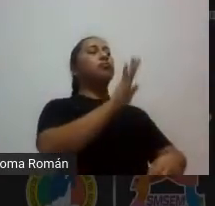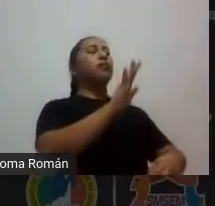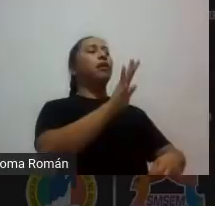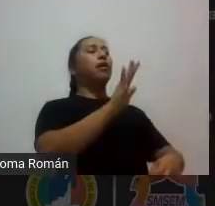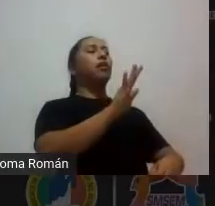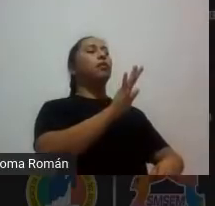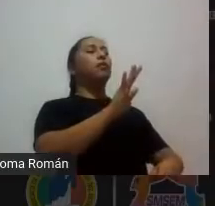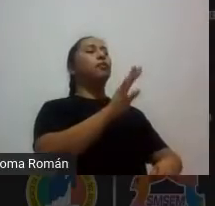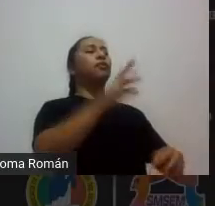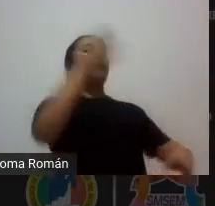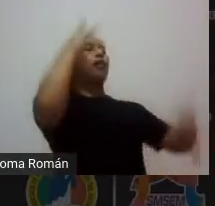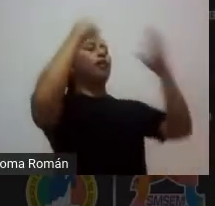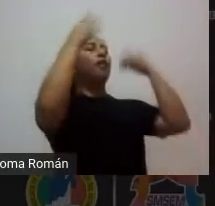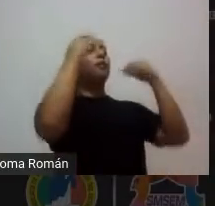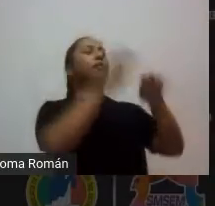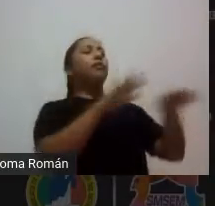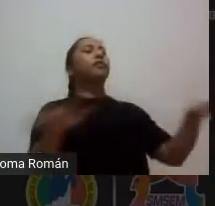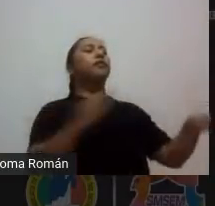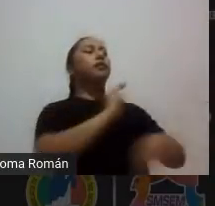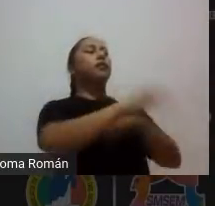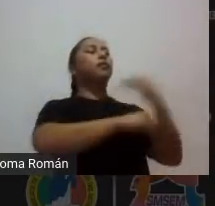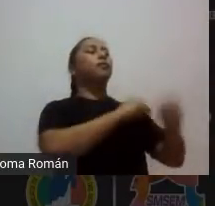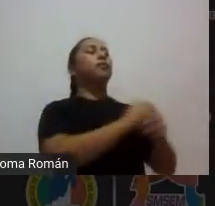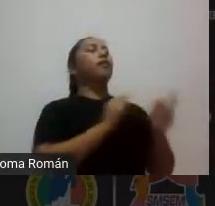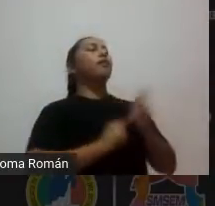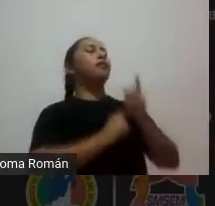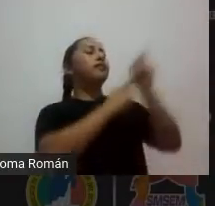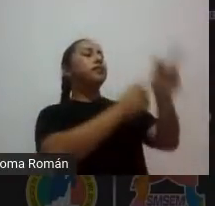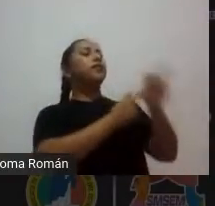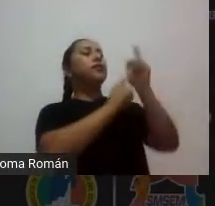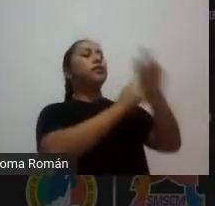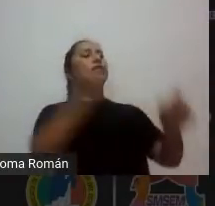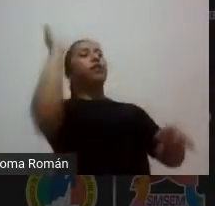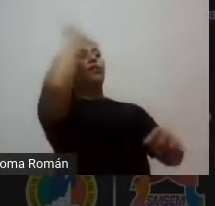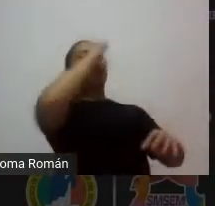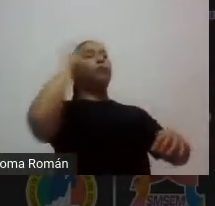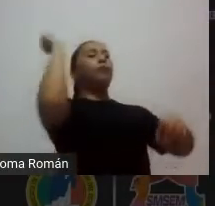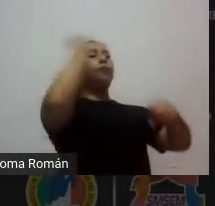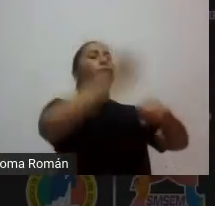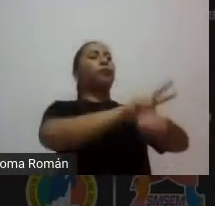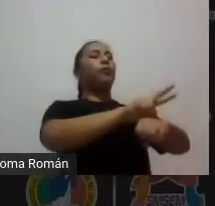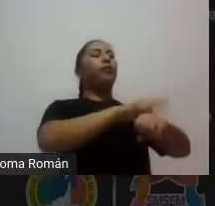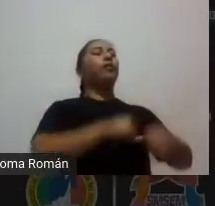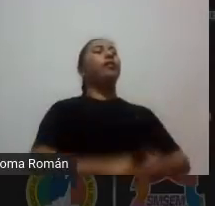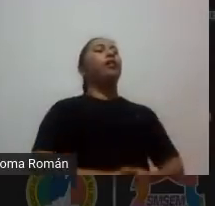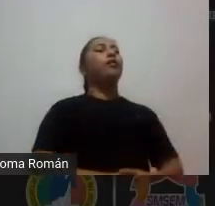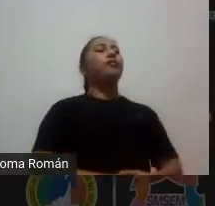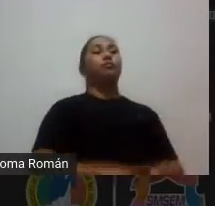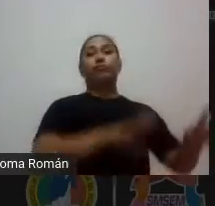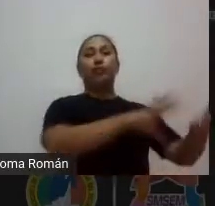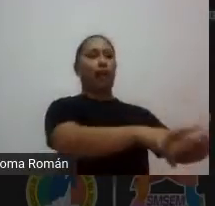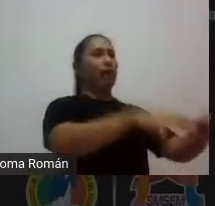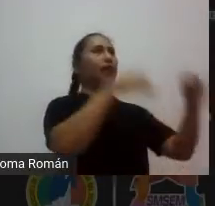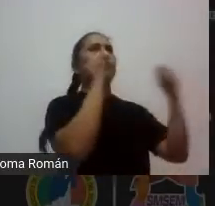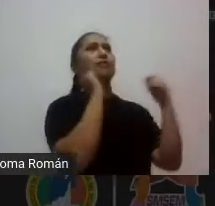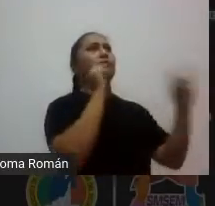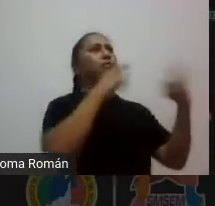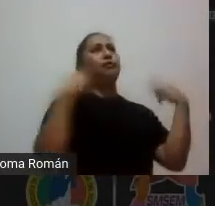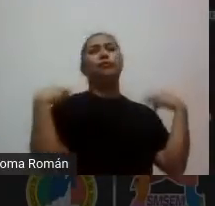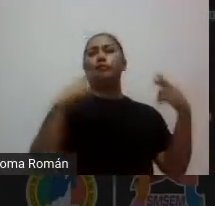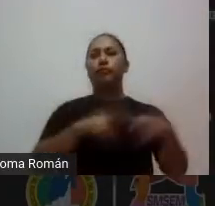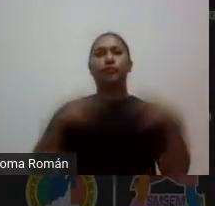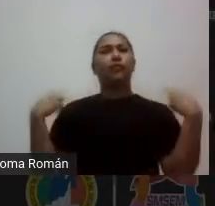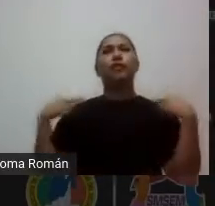basado en fenómenos y que sigue la estructura del método científico nombre pues si de eso pedimos nuestra limosna maestras maestros